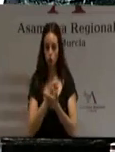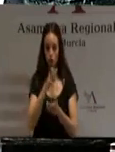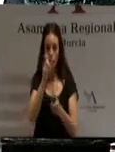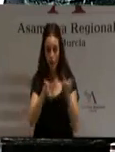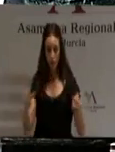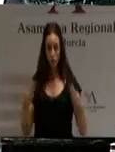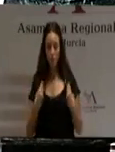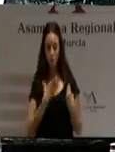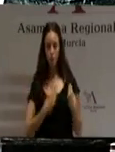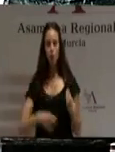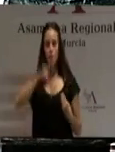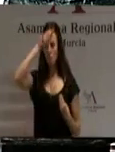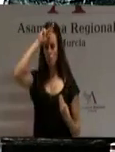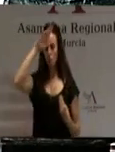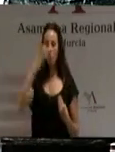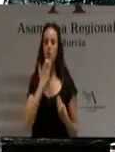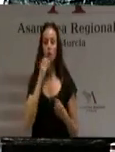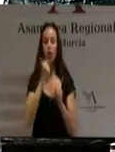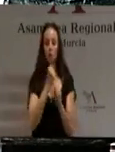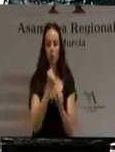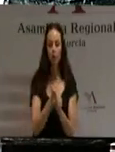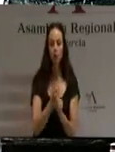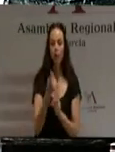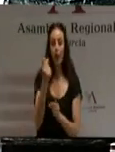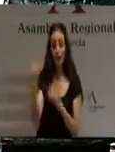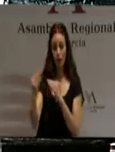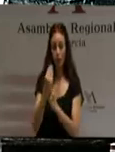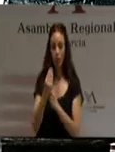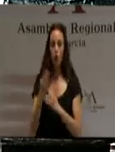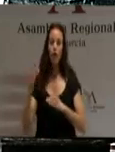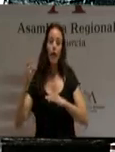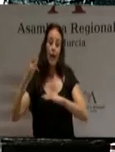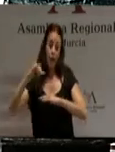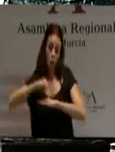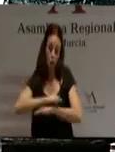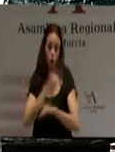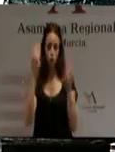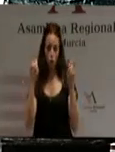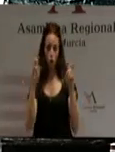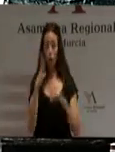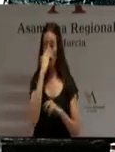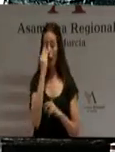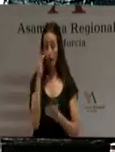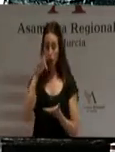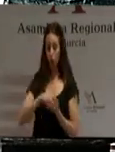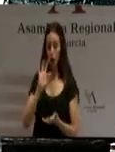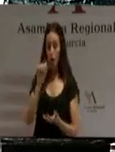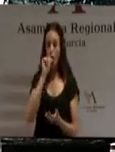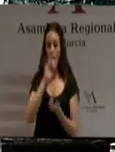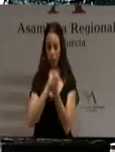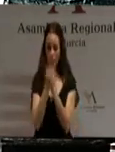empleo, la financiación autonómica, el nuevo aeropuerto, la llegada del AVE o la desaladora de Escombreras.